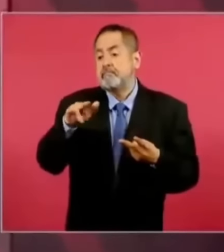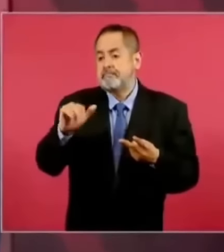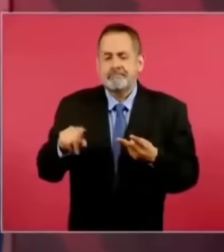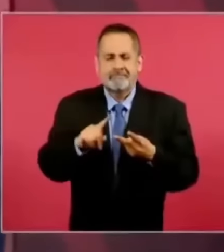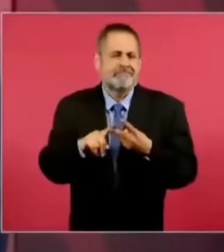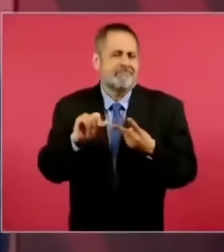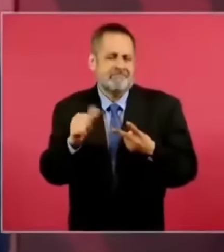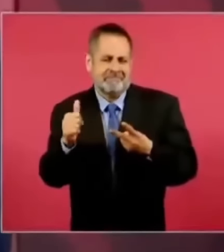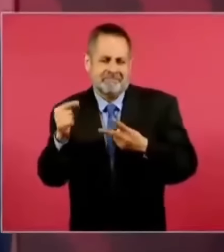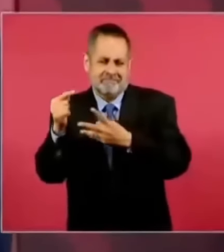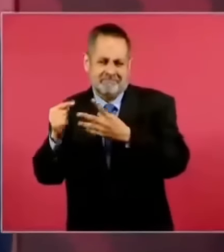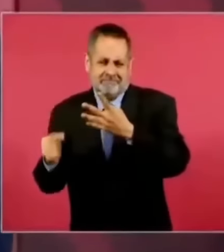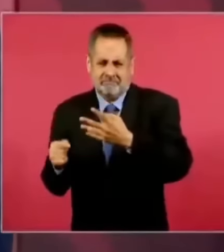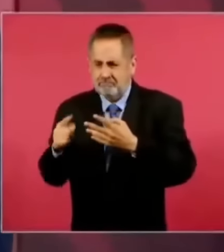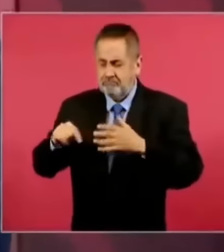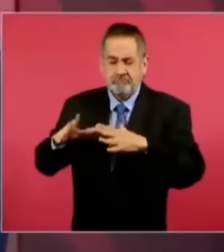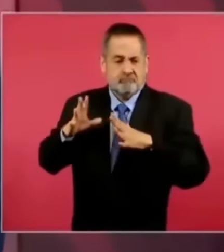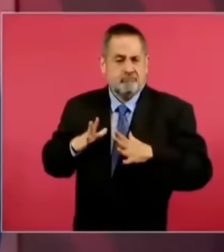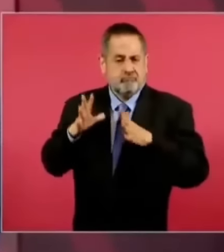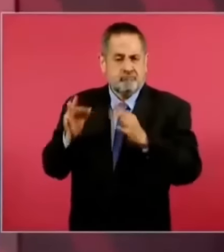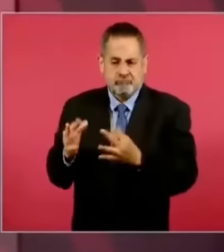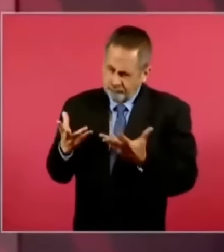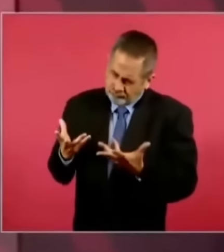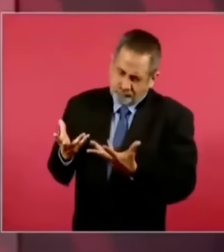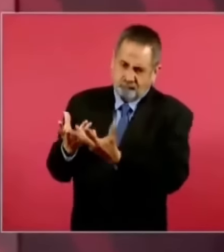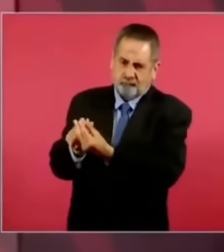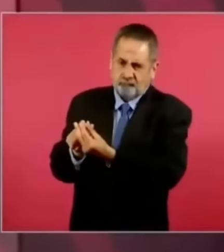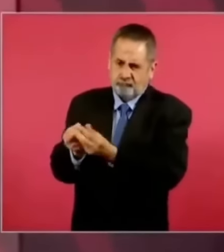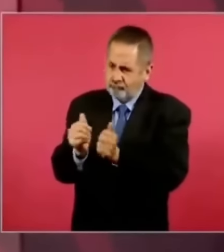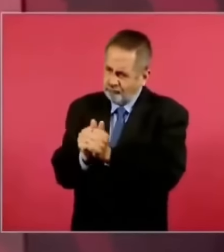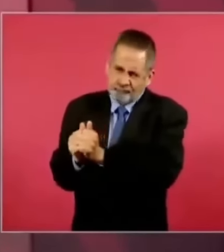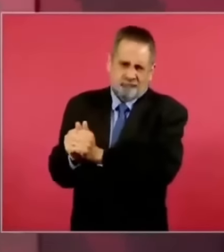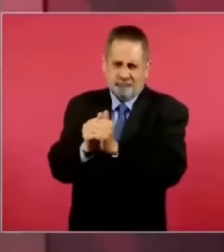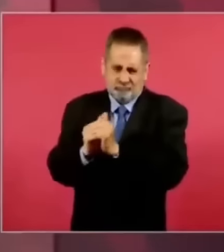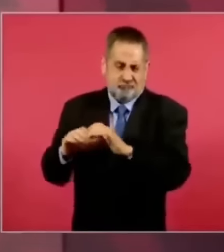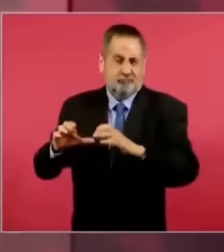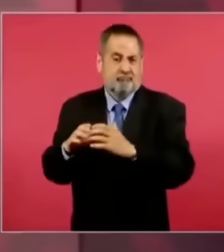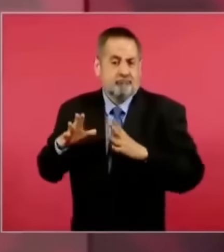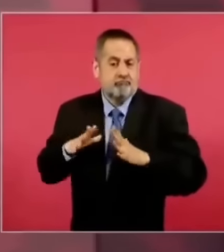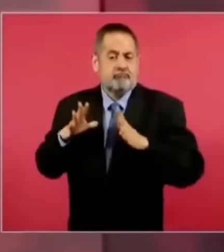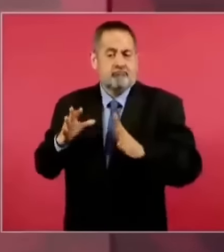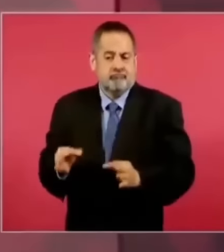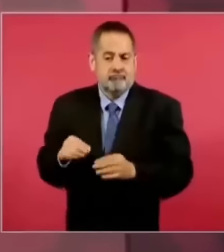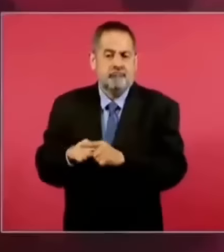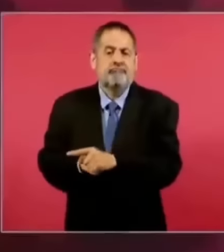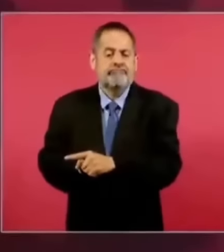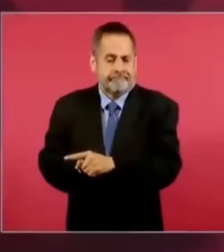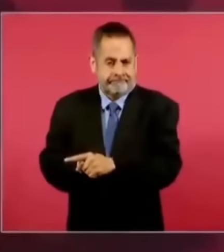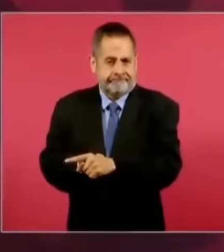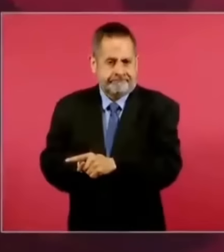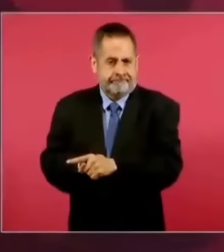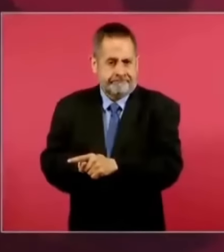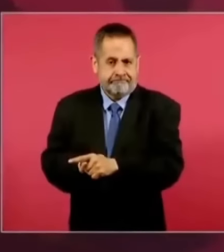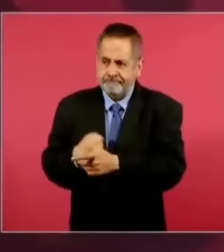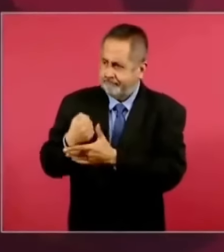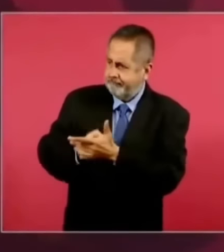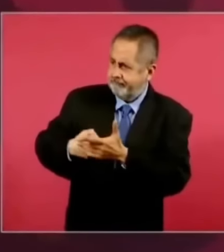otros, muchos fundadores del movimiento.